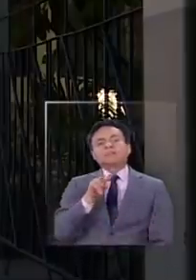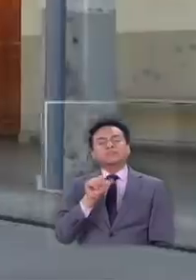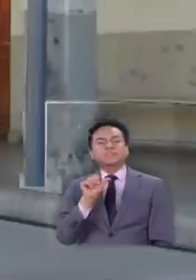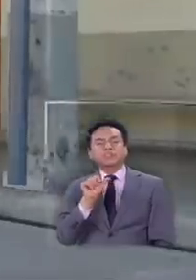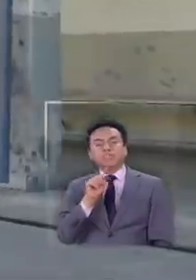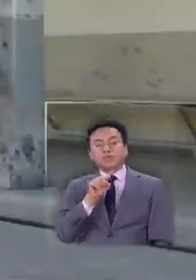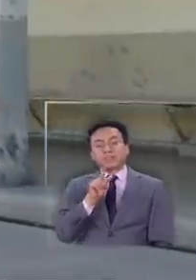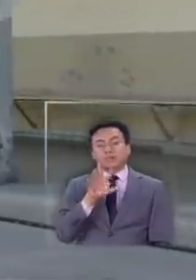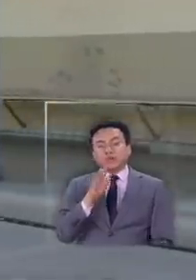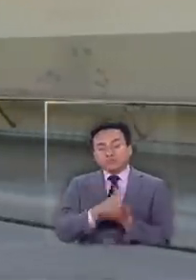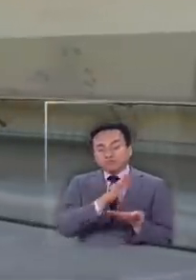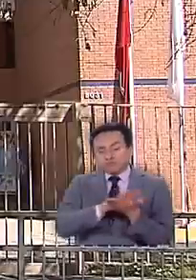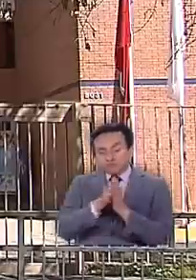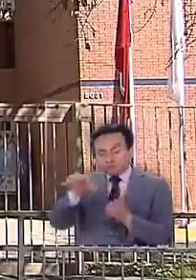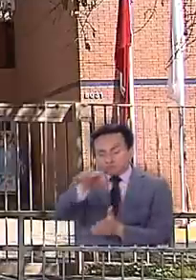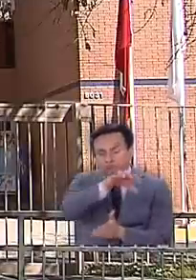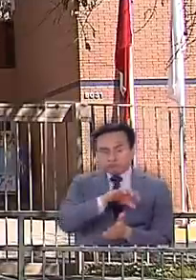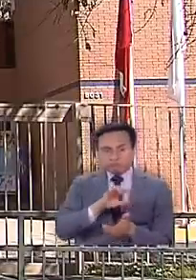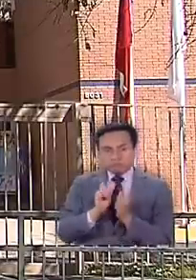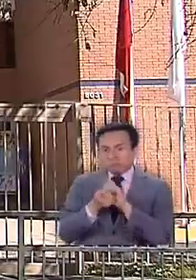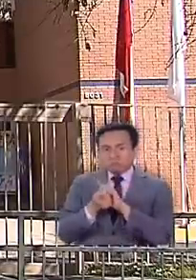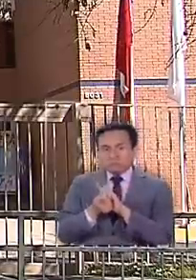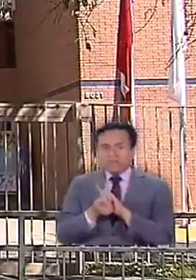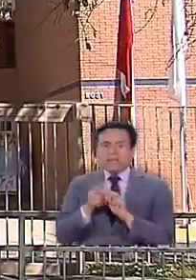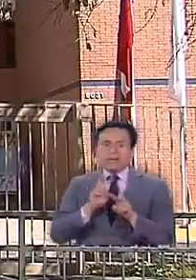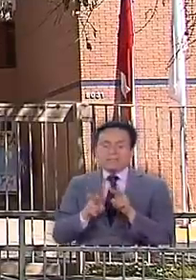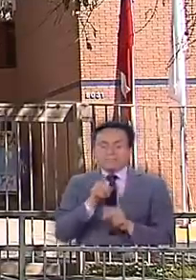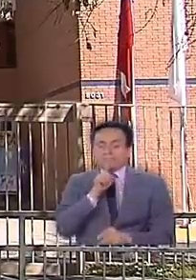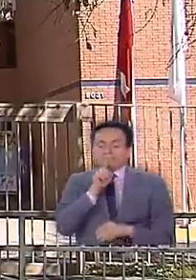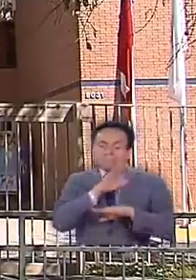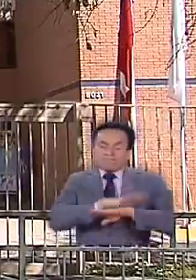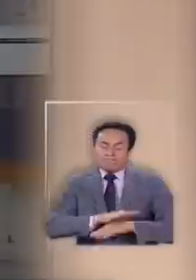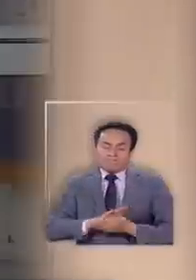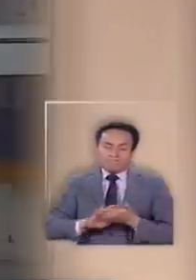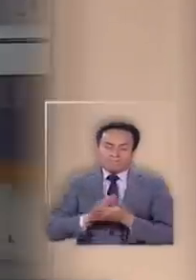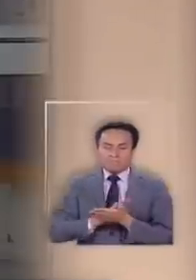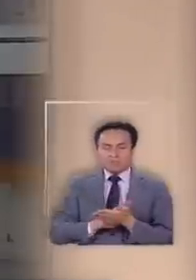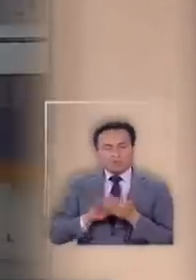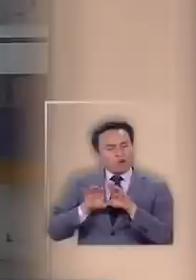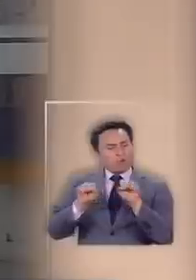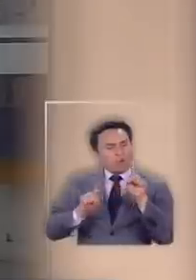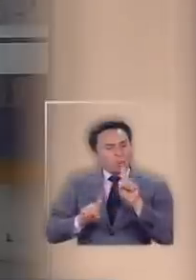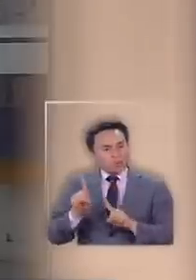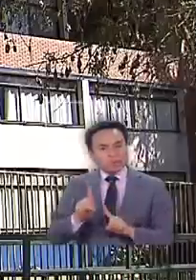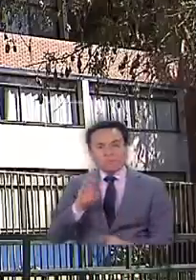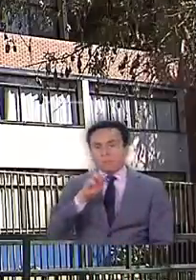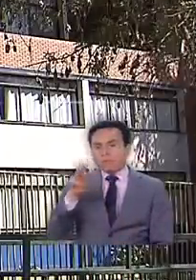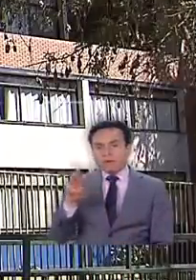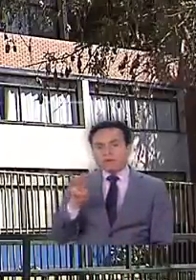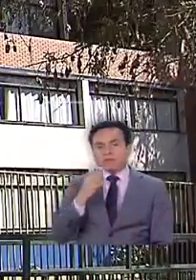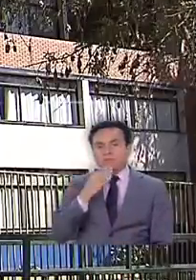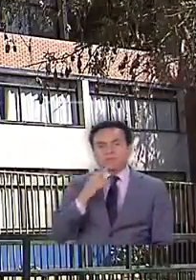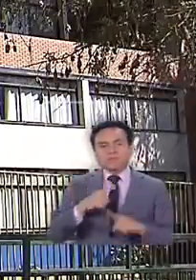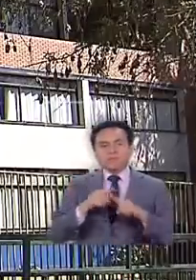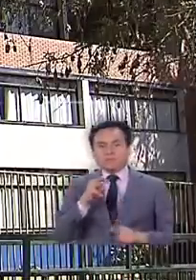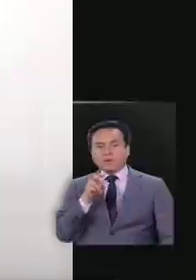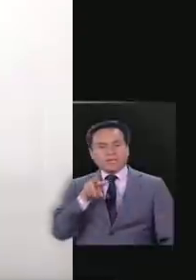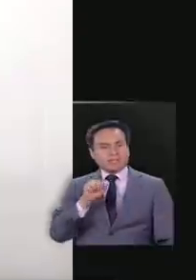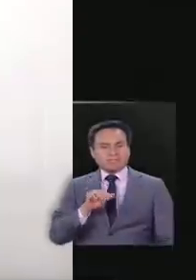establecimientos de no modificarse tendrán que respetar, aunque no compartan, tampoco apoderados como Jimena.